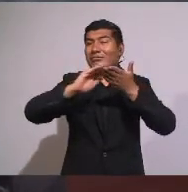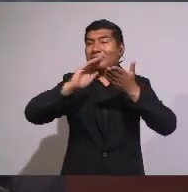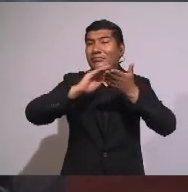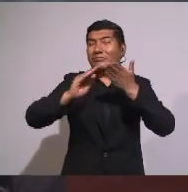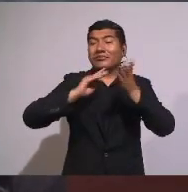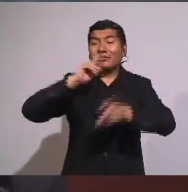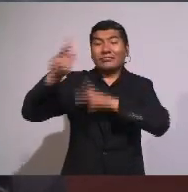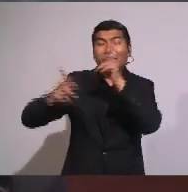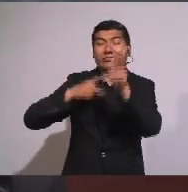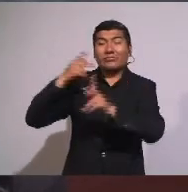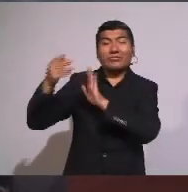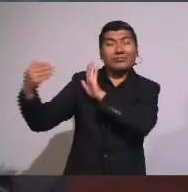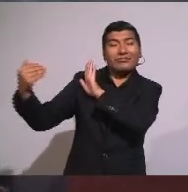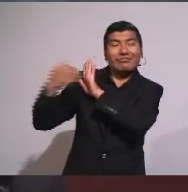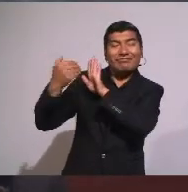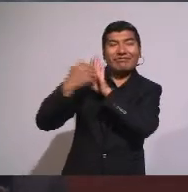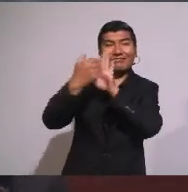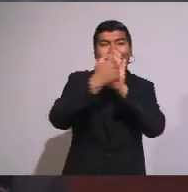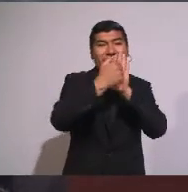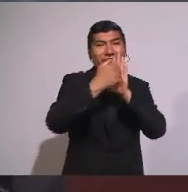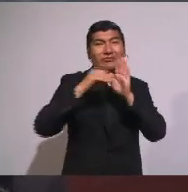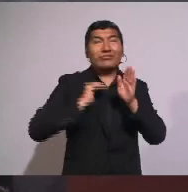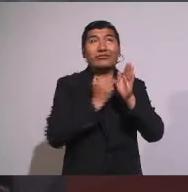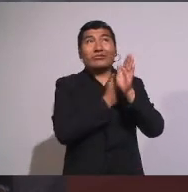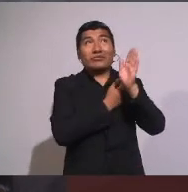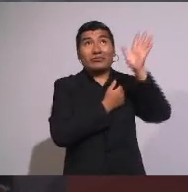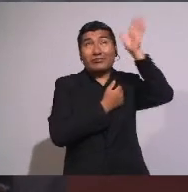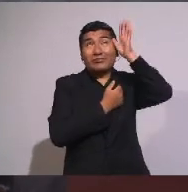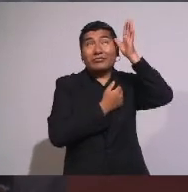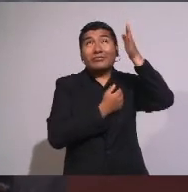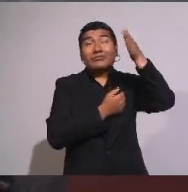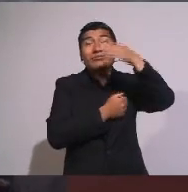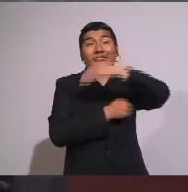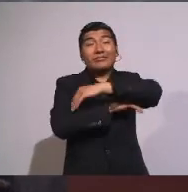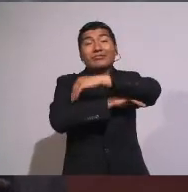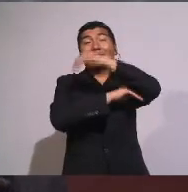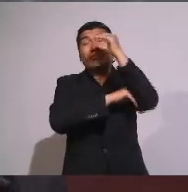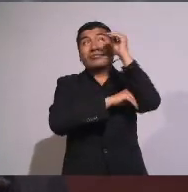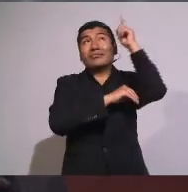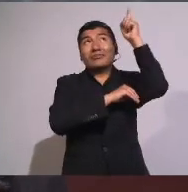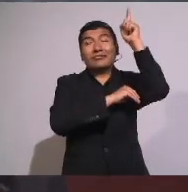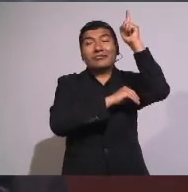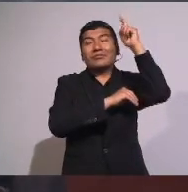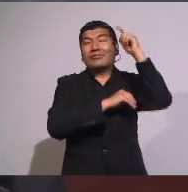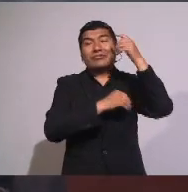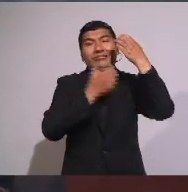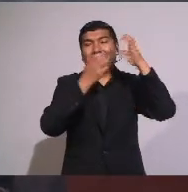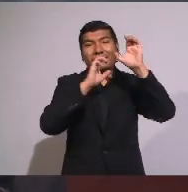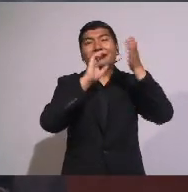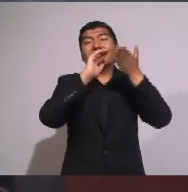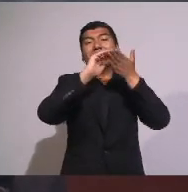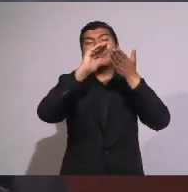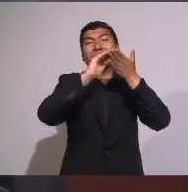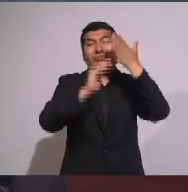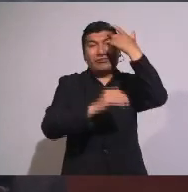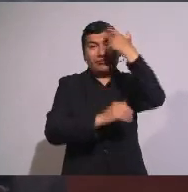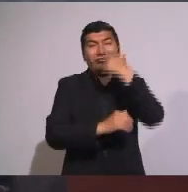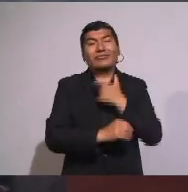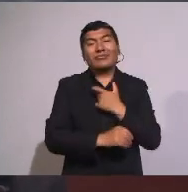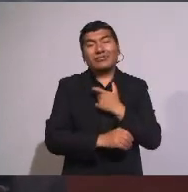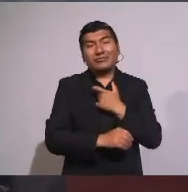nos hacen daño Nuestro Padre Celestial Tampoco nos perdonará Una